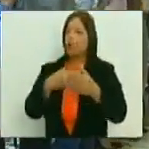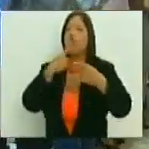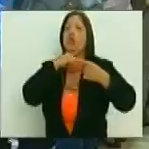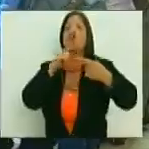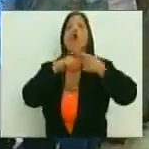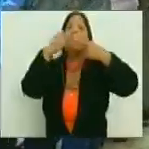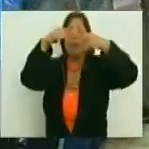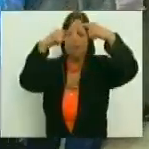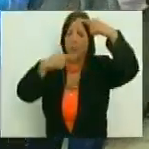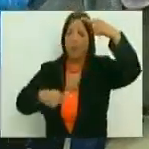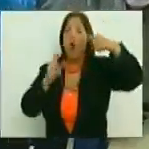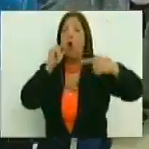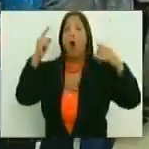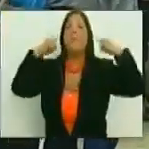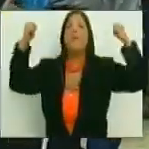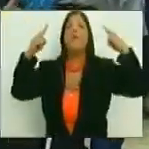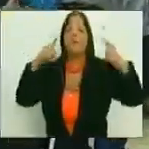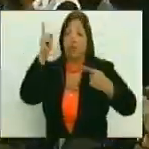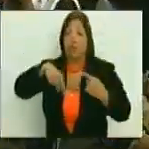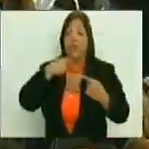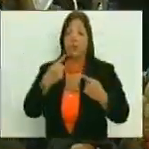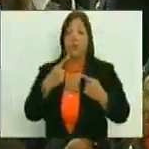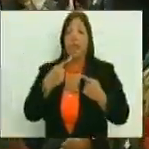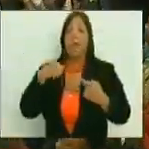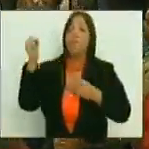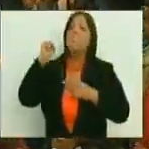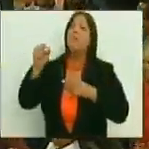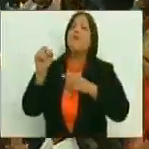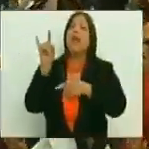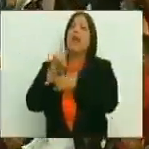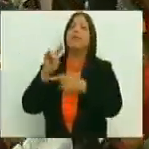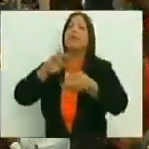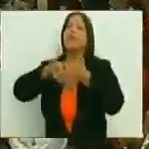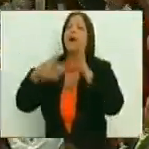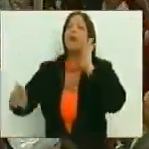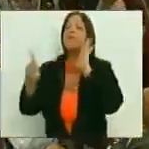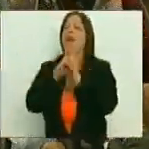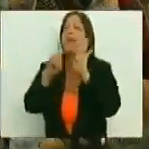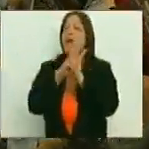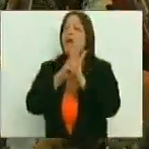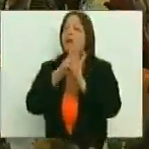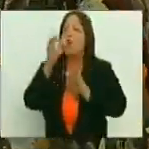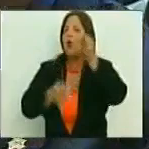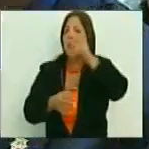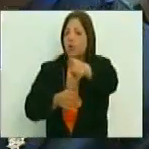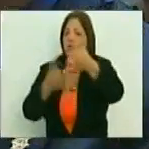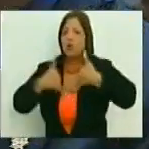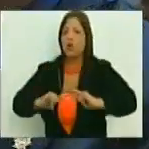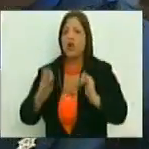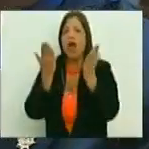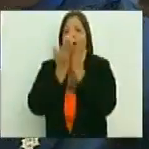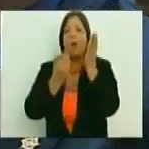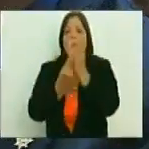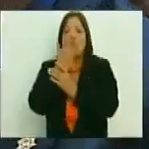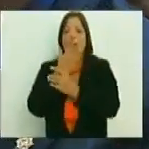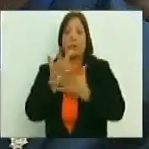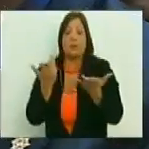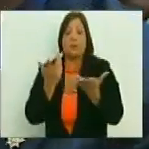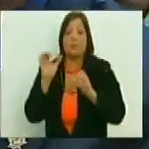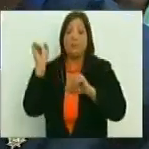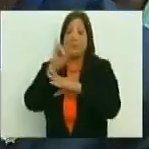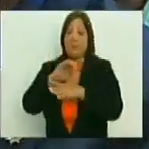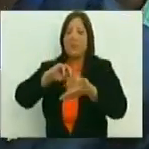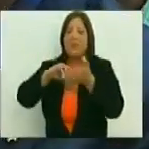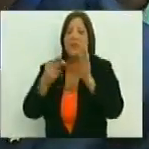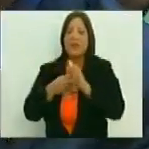Tomás Borges decía, mi venganza personal será el derecho de tus hijos a la escuela y a las flores, mi venganza